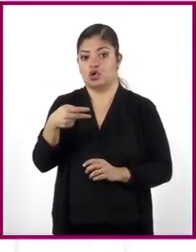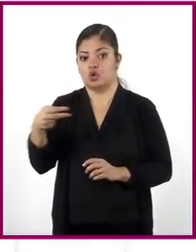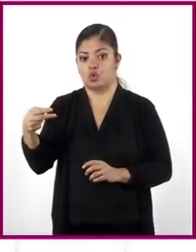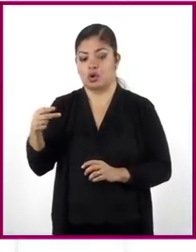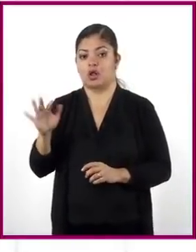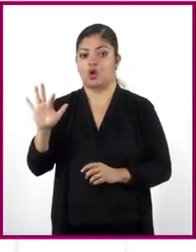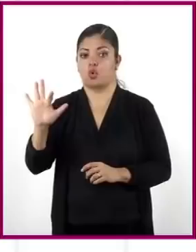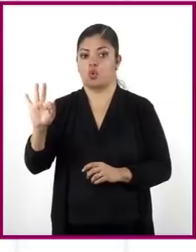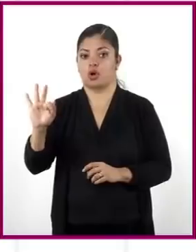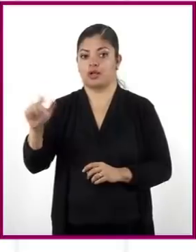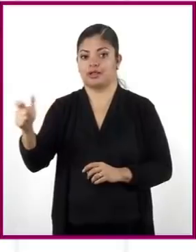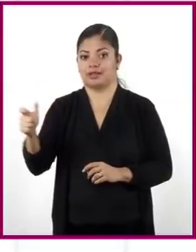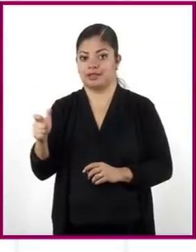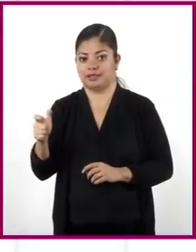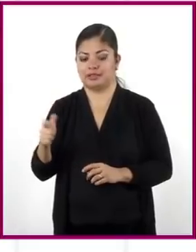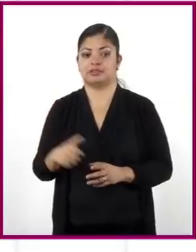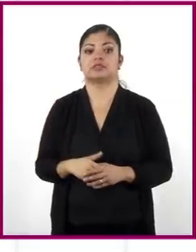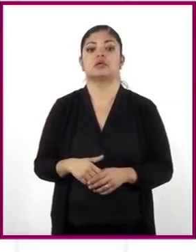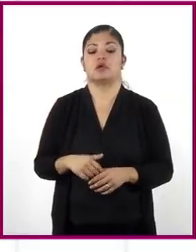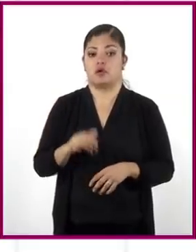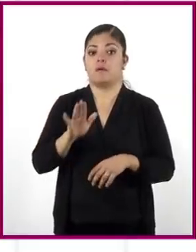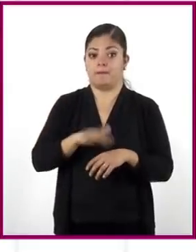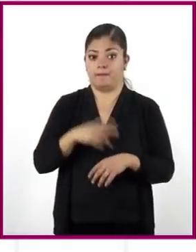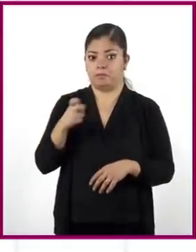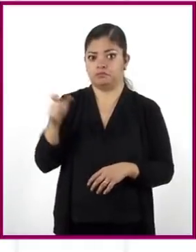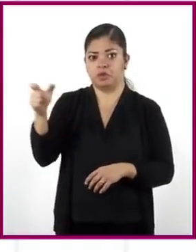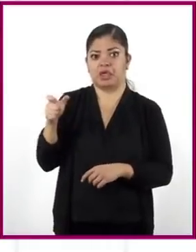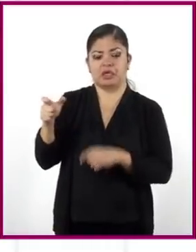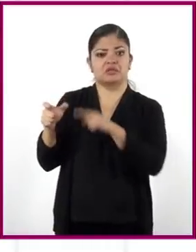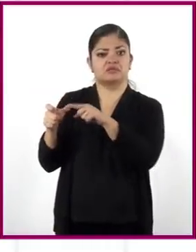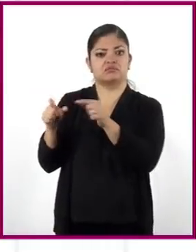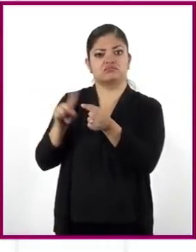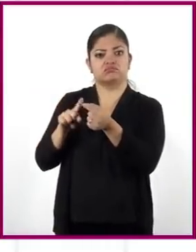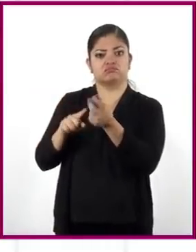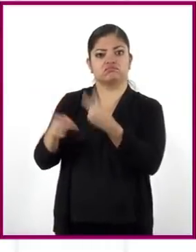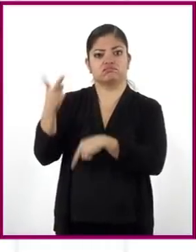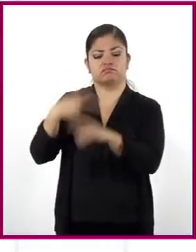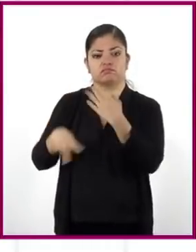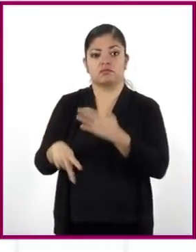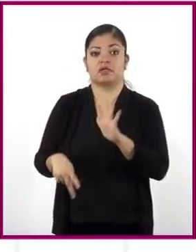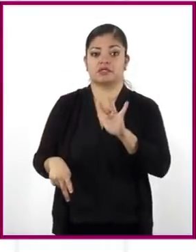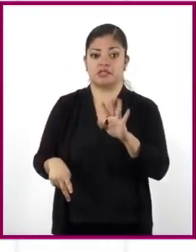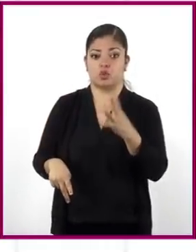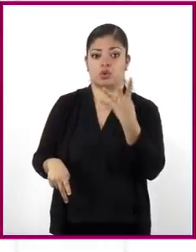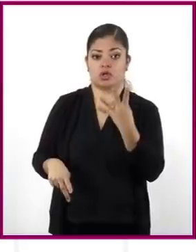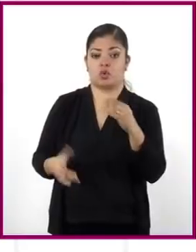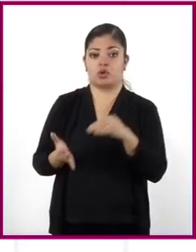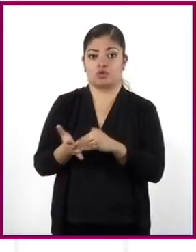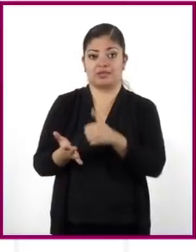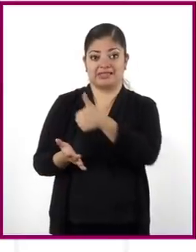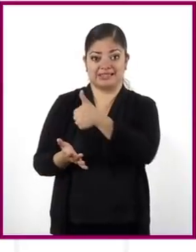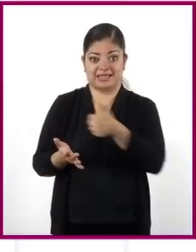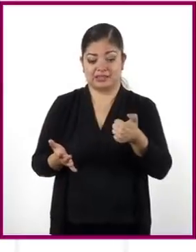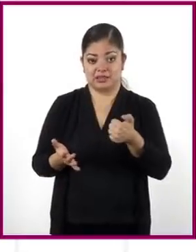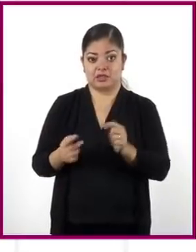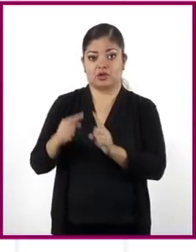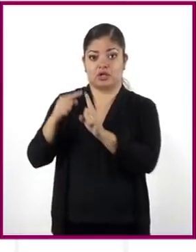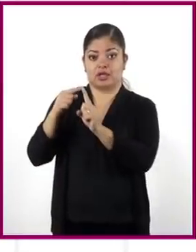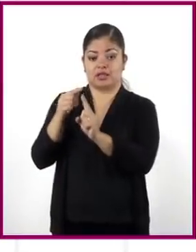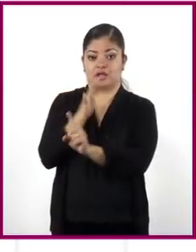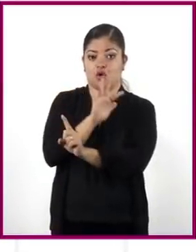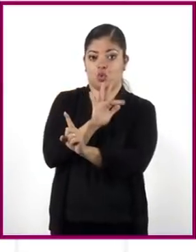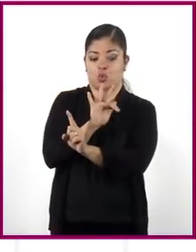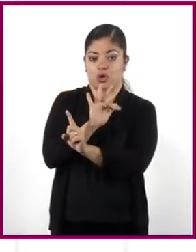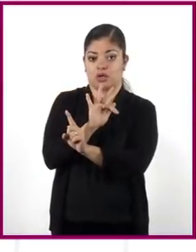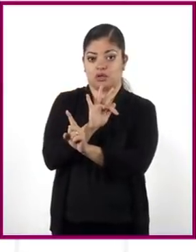40X. Entonces, el valor de X se obtiene dividiendo 54.600 entre 40,